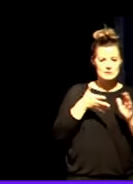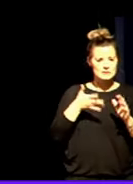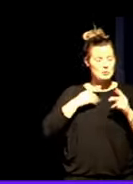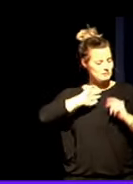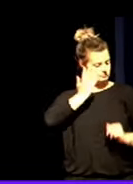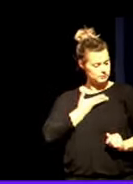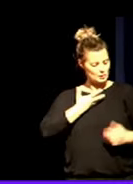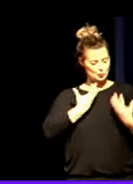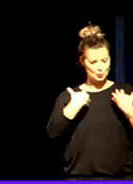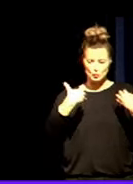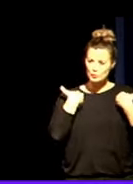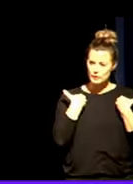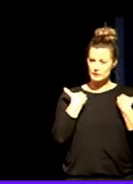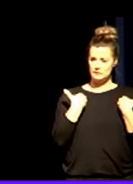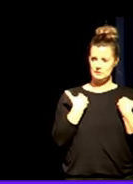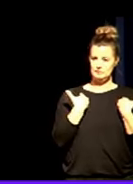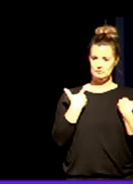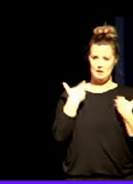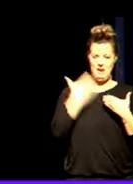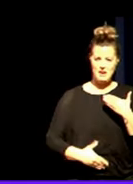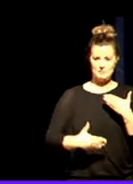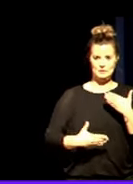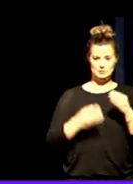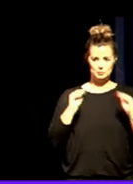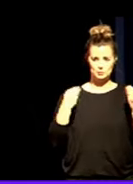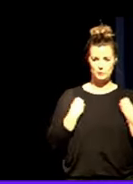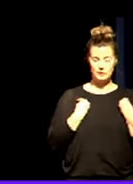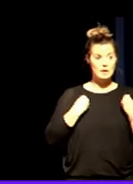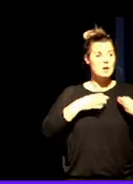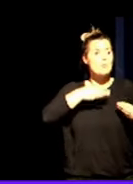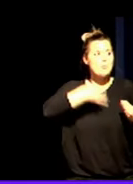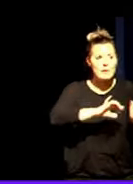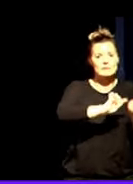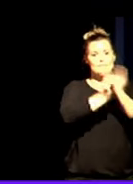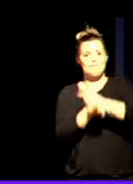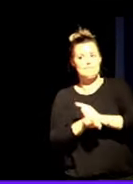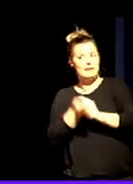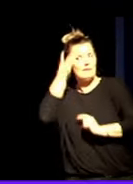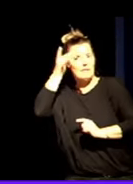entonces, pueden convertirse, pueden convertirse en ideas de riesgo.